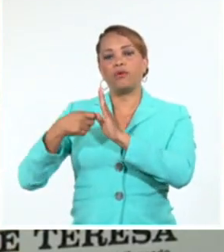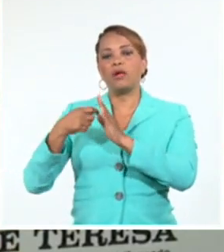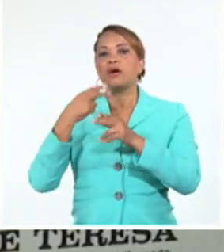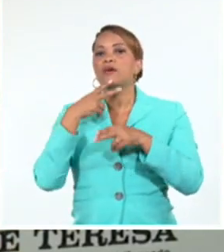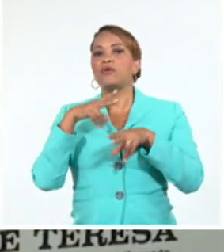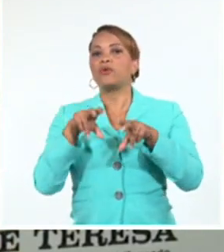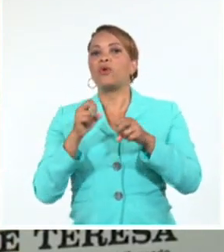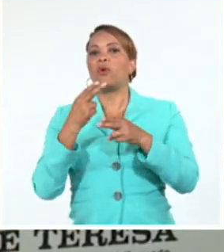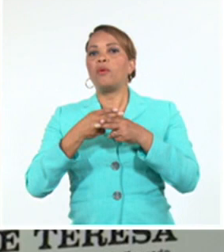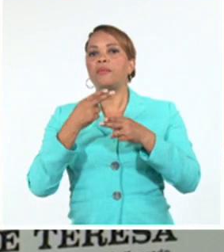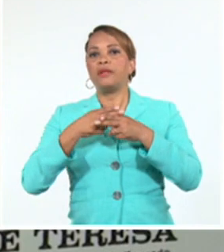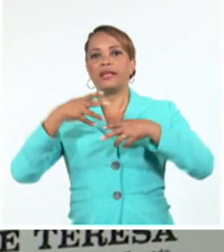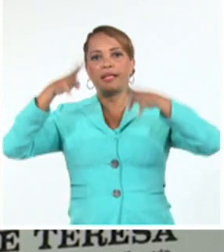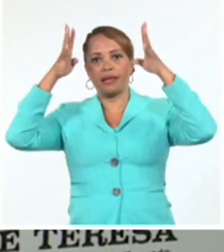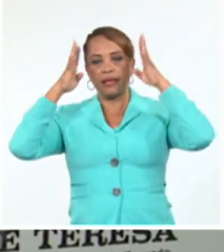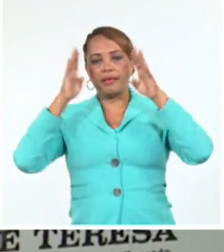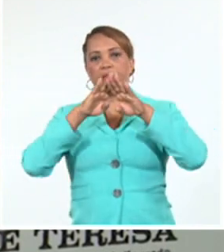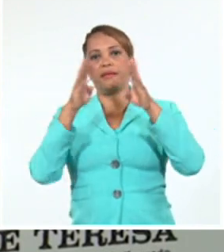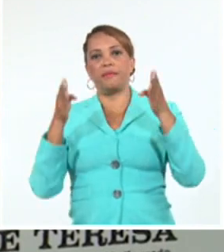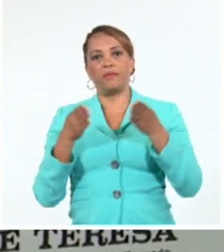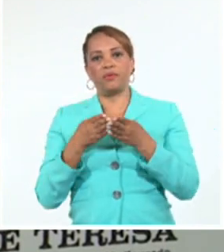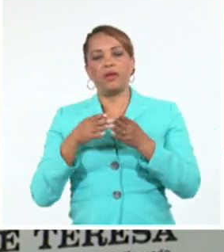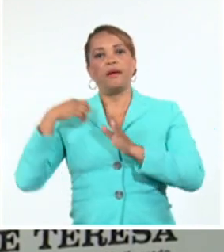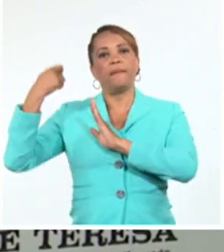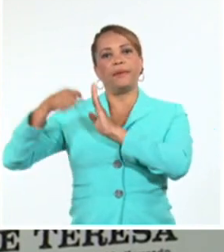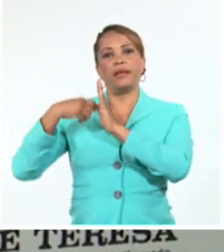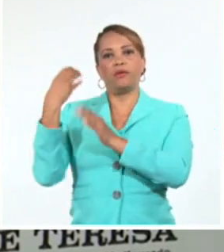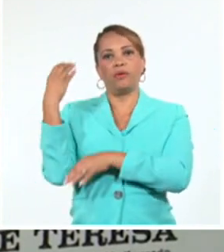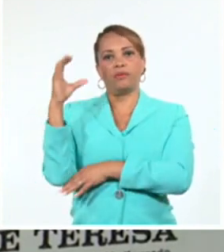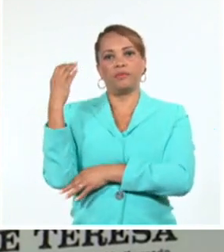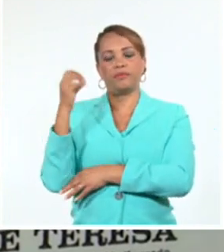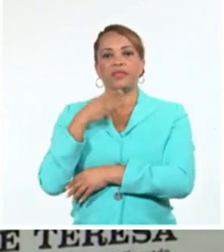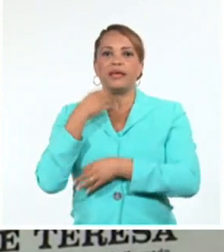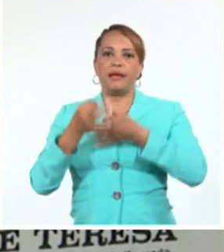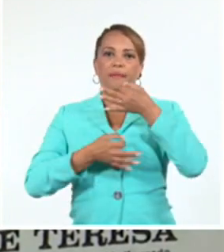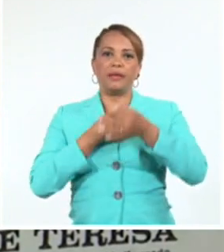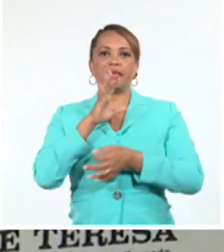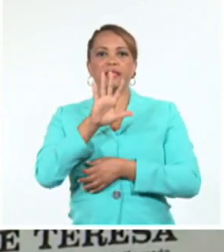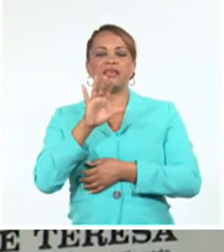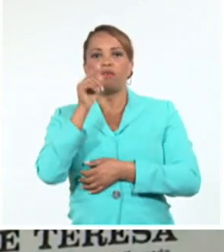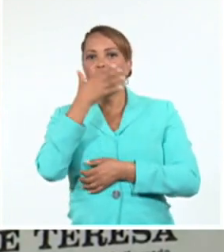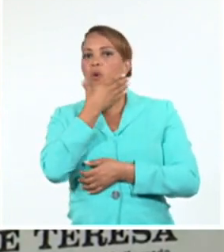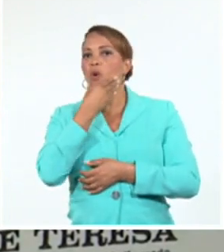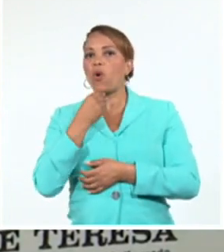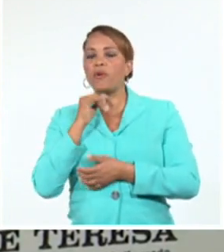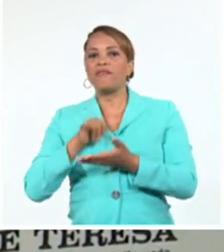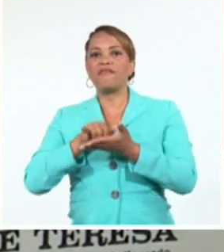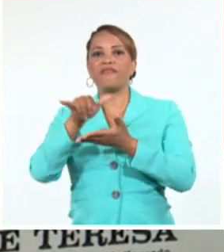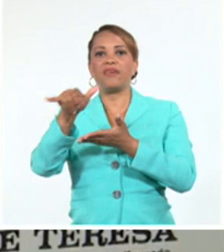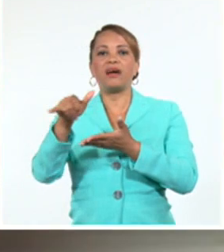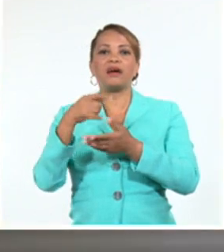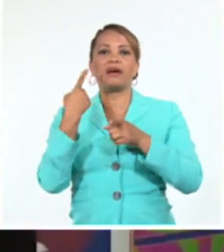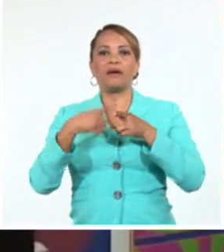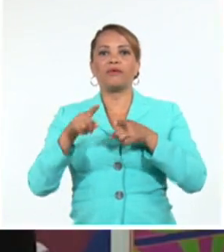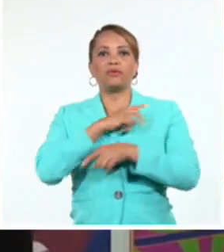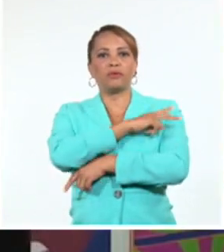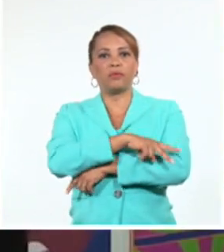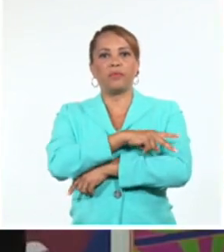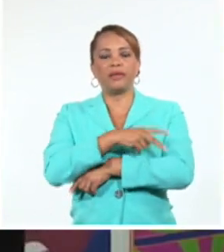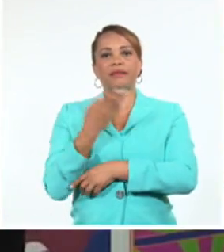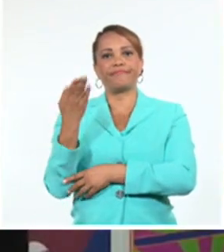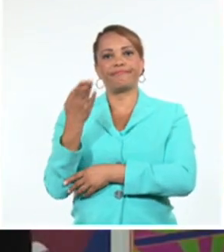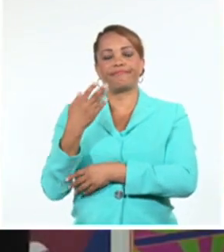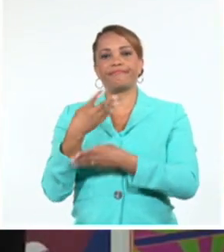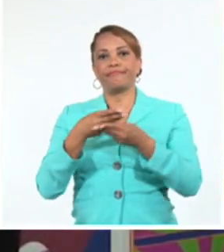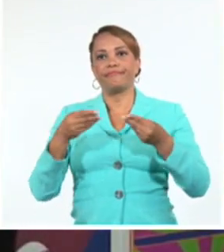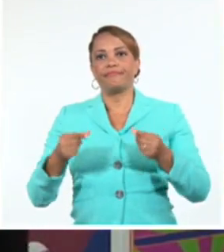Es una película colombiana. Es una película sobre cinco chicos que viajan a través del paisaje reclamando una tierra. Yo vine acá